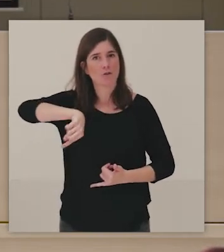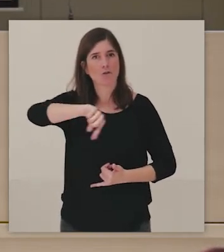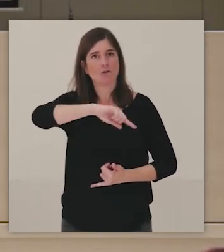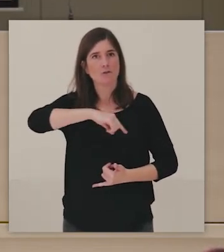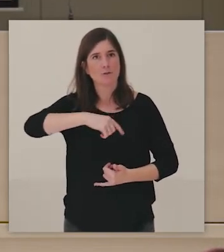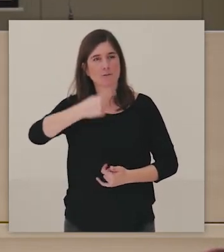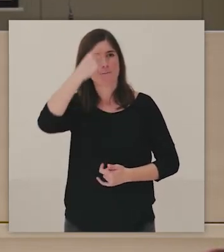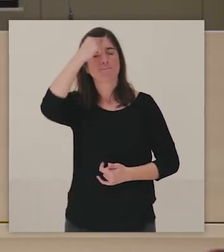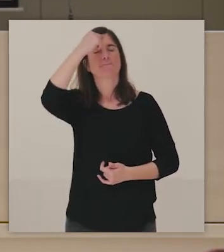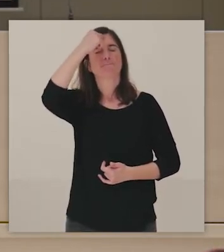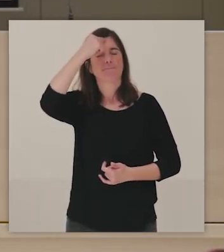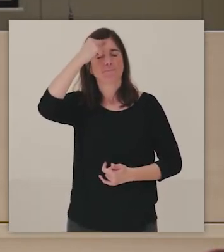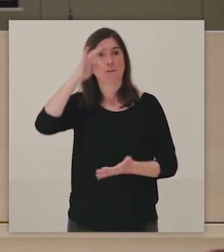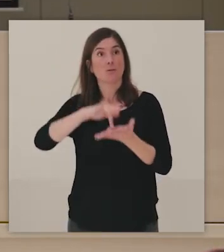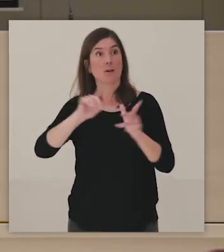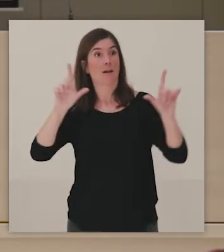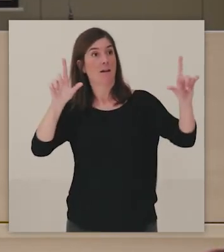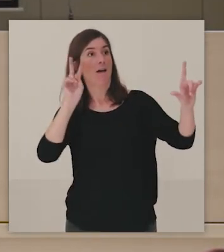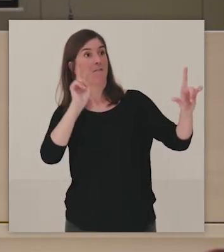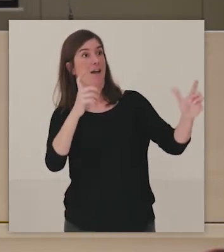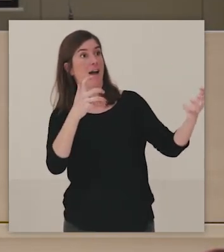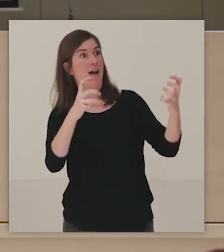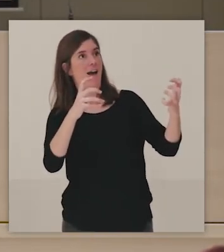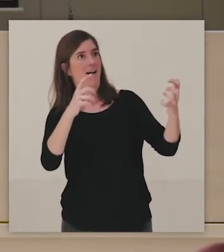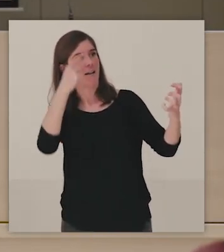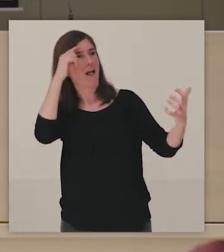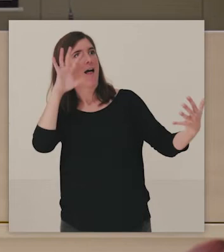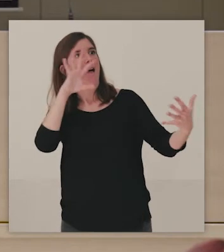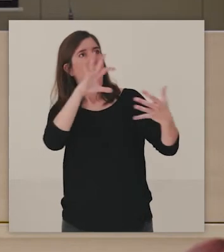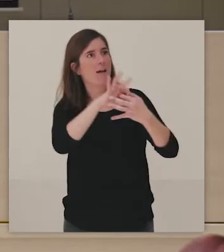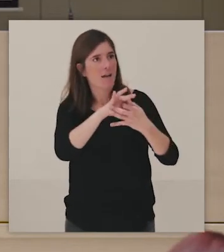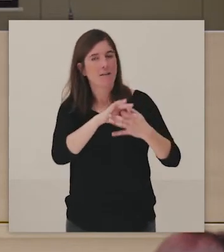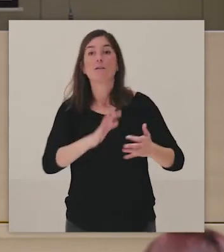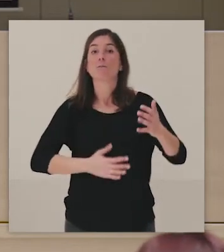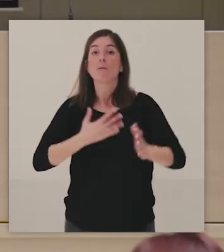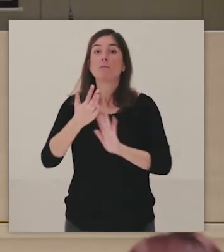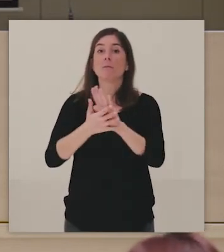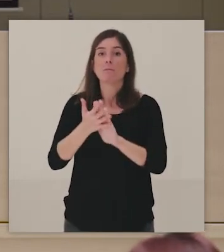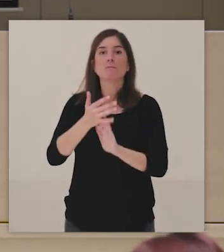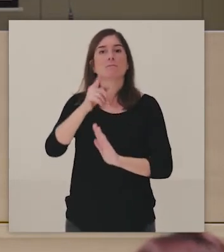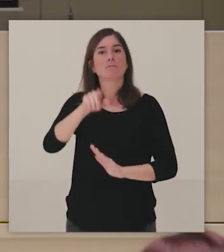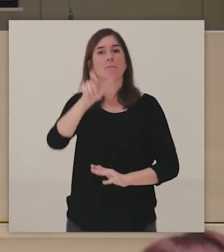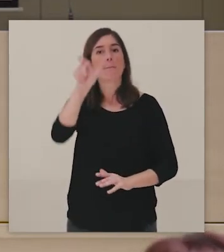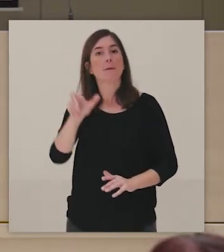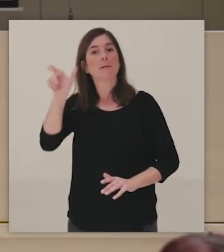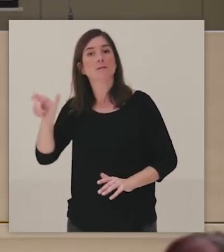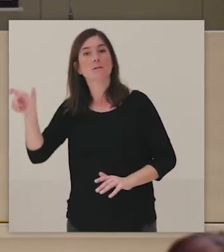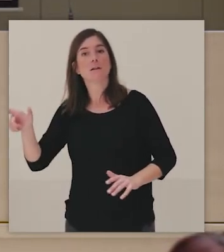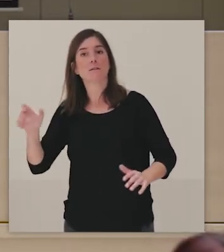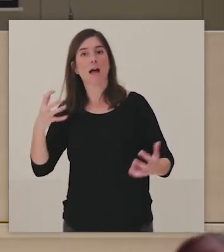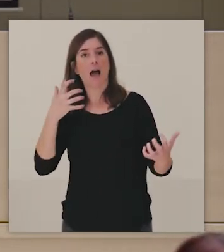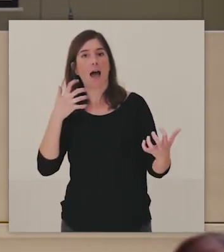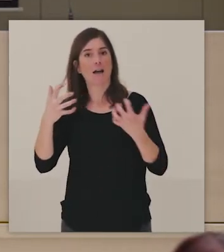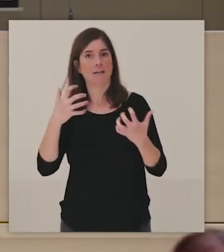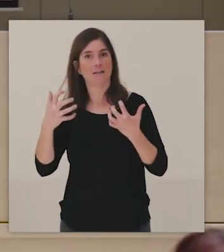las trasladamos a las obras de arte, ¿no? Entonces, también podemos hablar de artistas que han